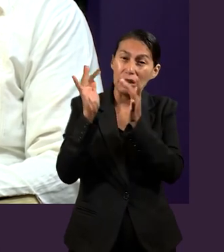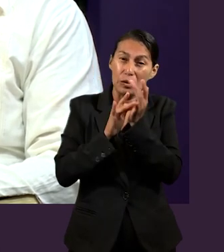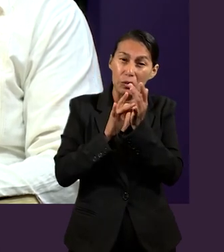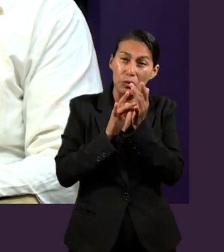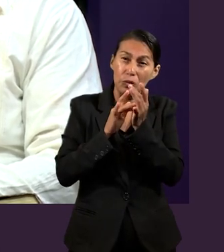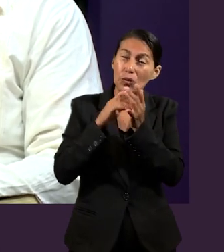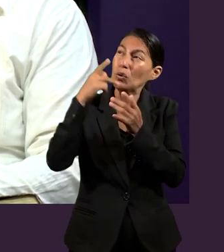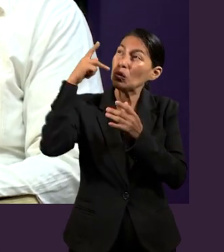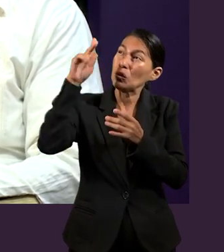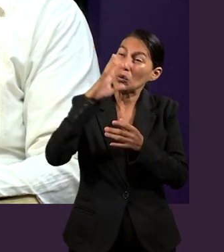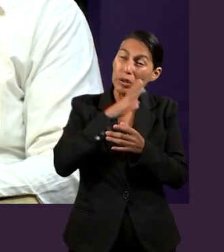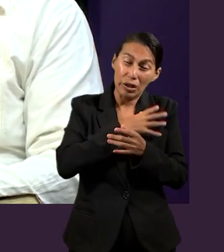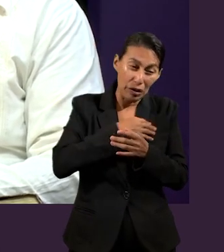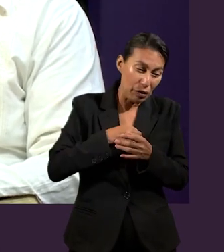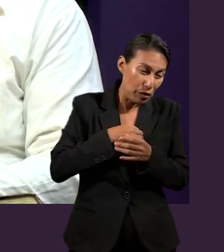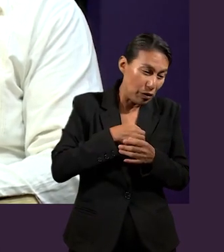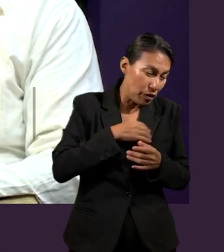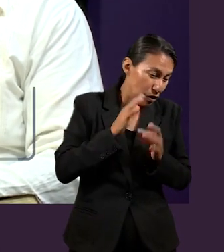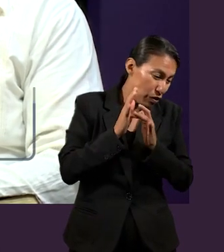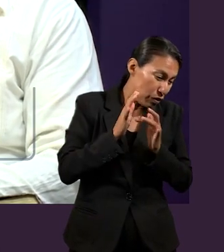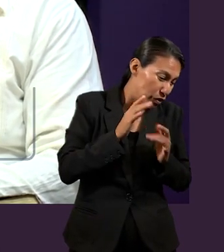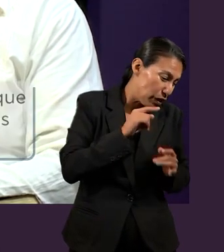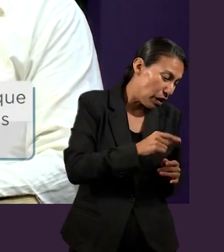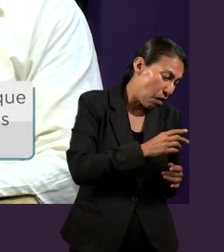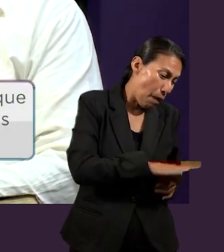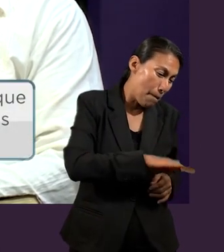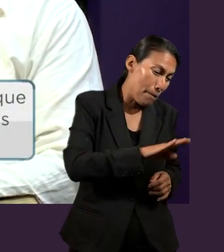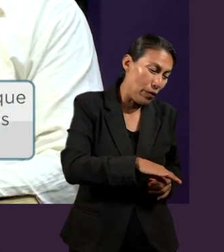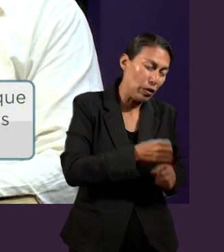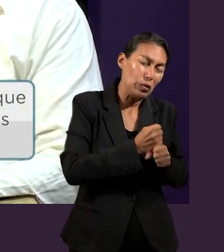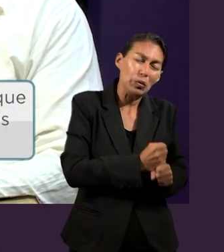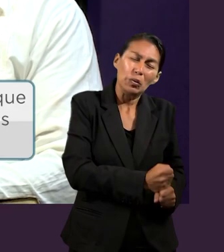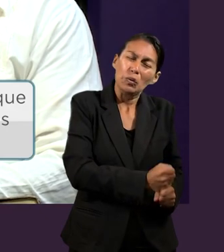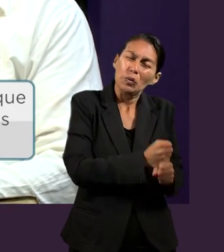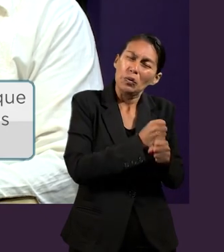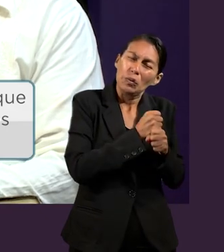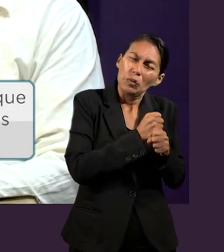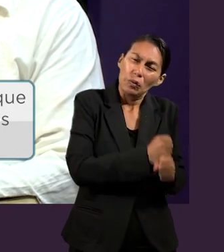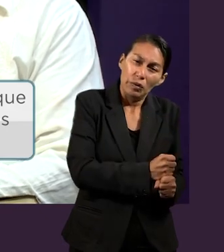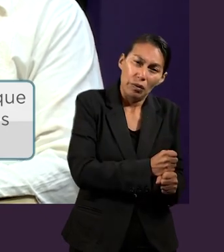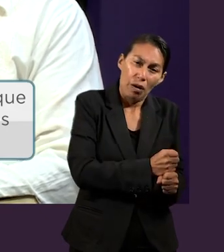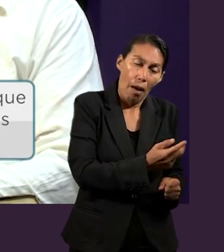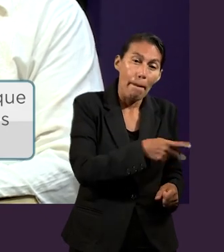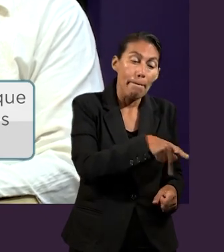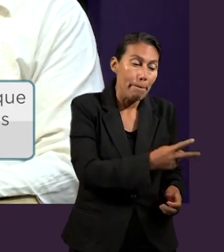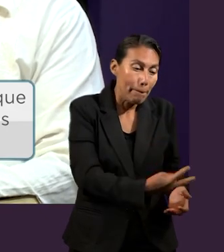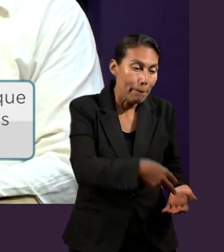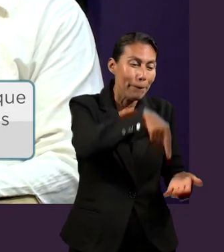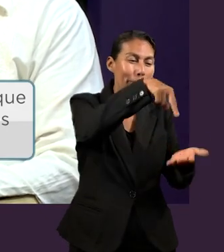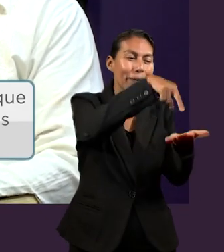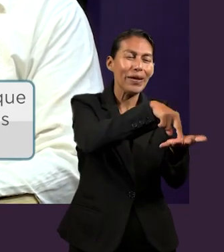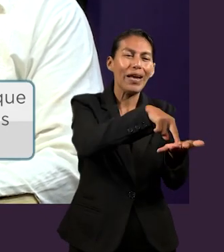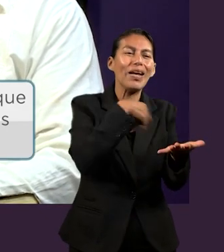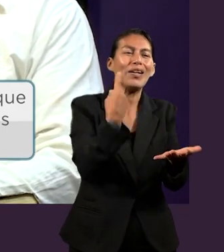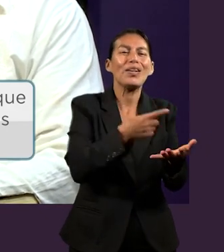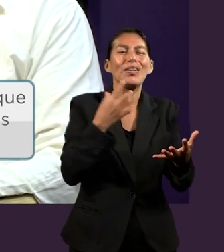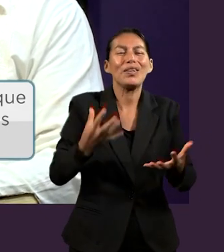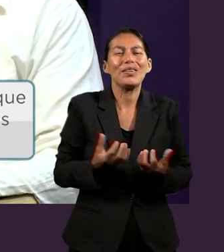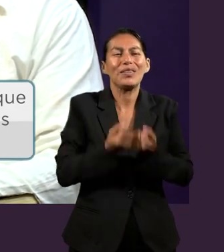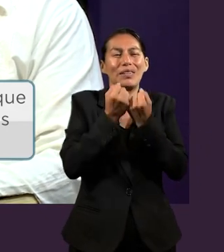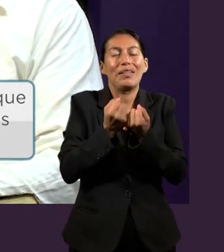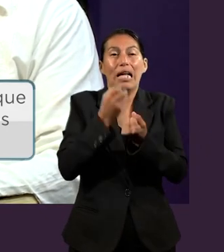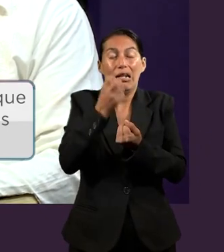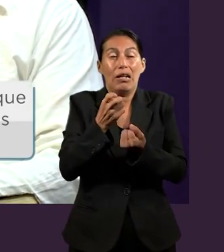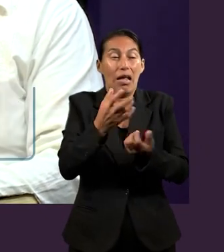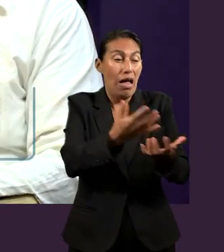Y el tenerla es una bendición para cada uno de nosotros. Y debemos de esa misma forma compartir el amor de